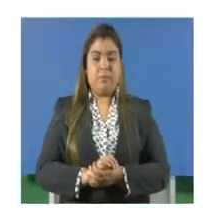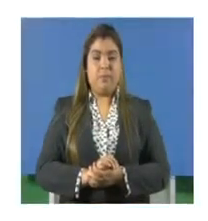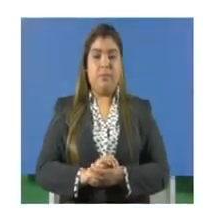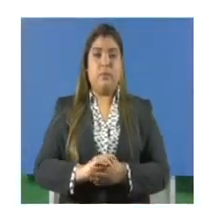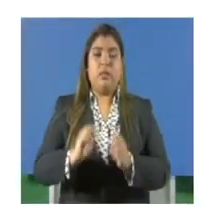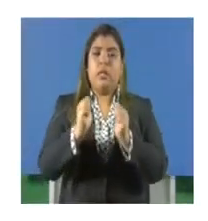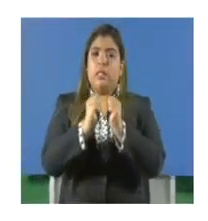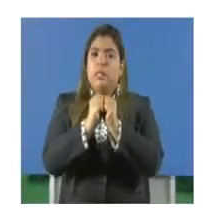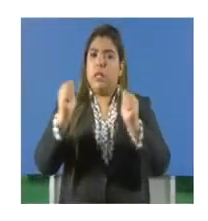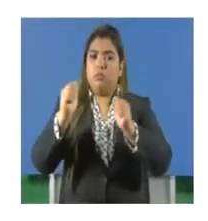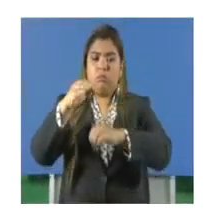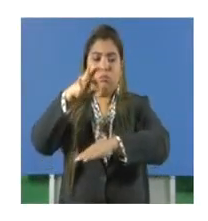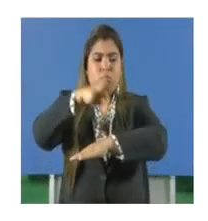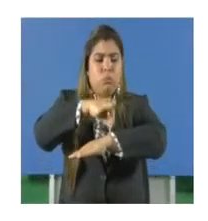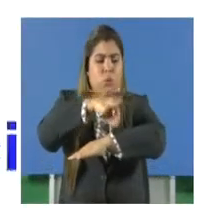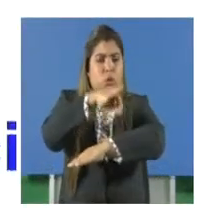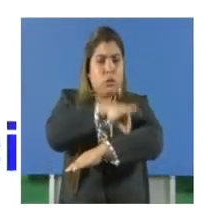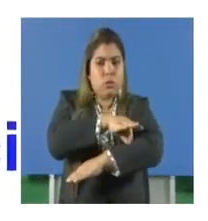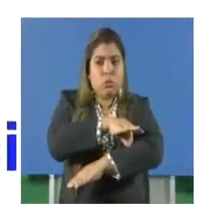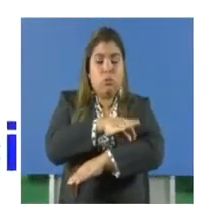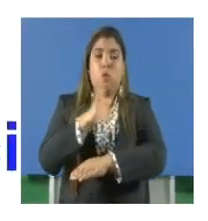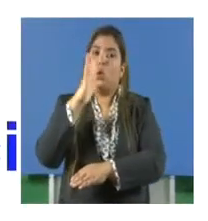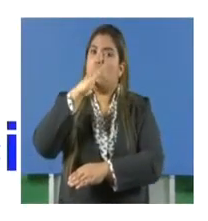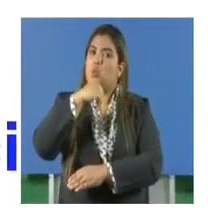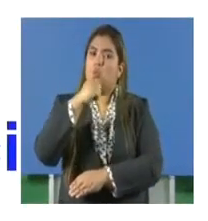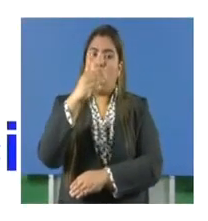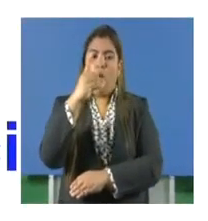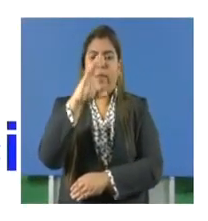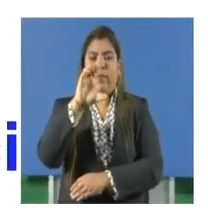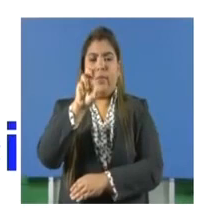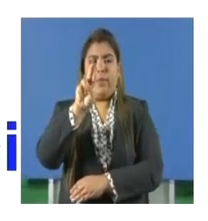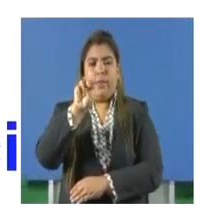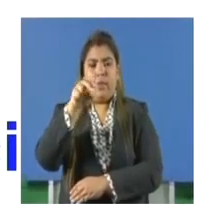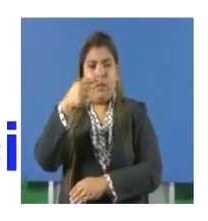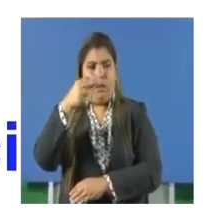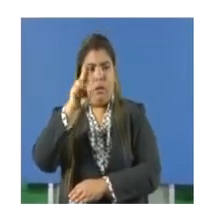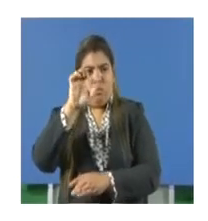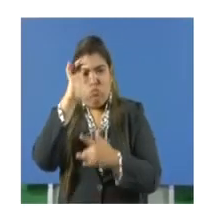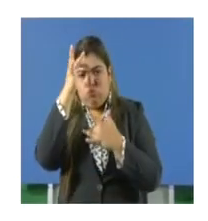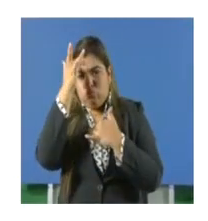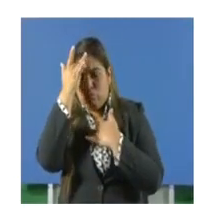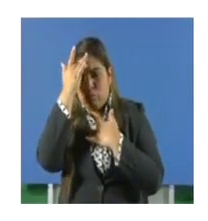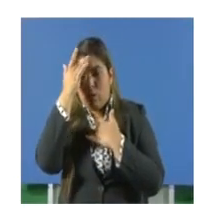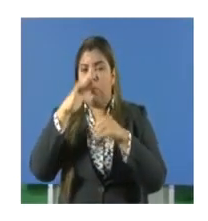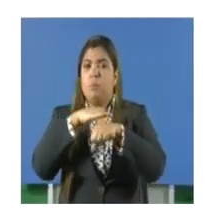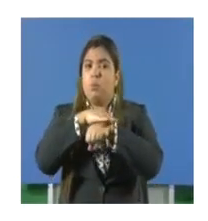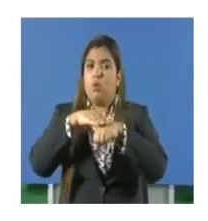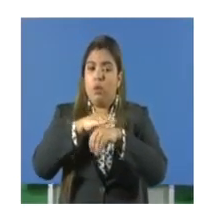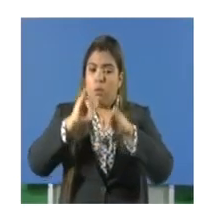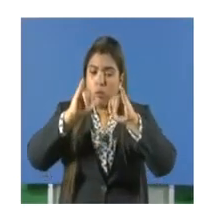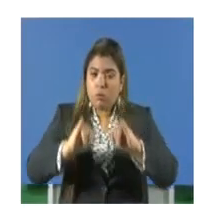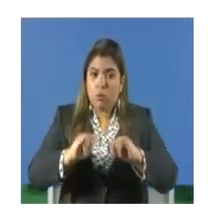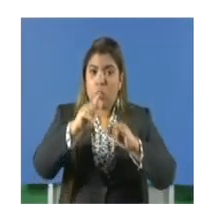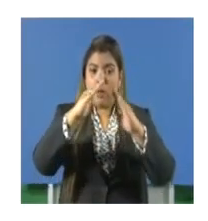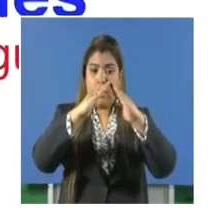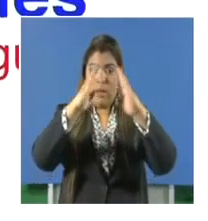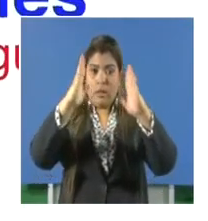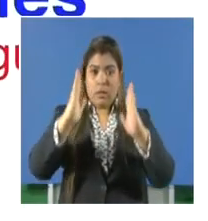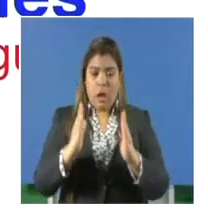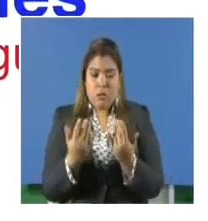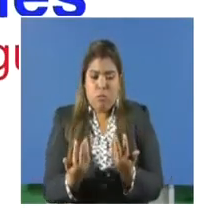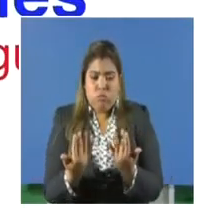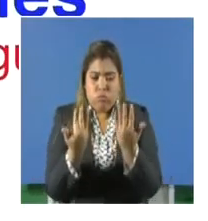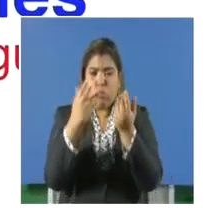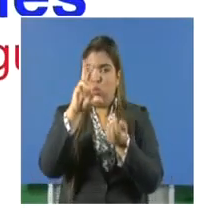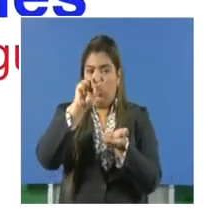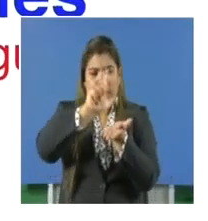Sin mosquitos no hay dengue. La prevención inicia en tu hogar. Mantén el patio libre de maleza.